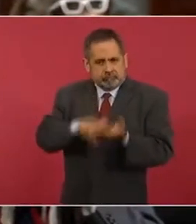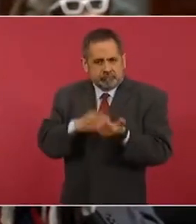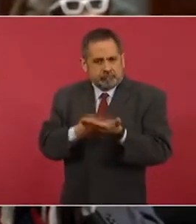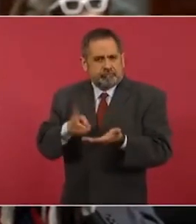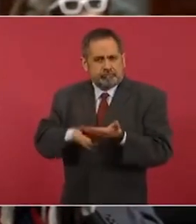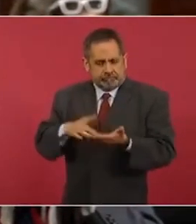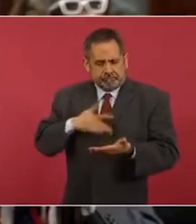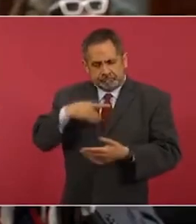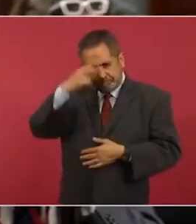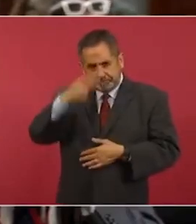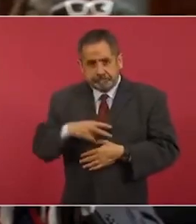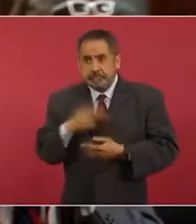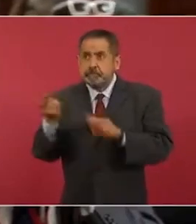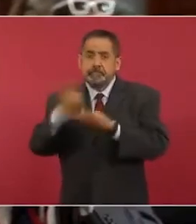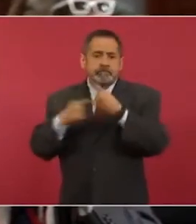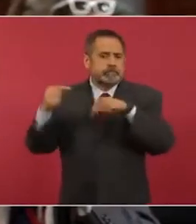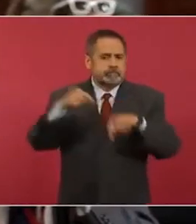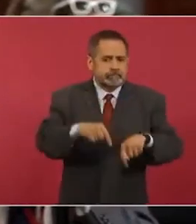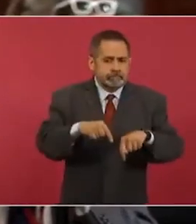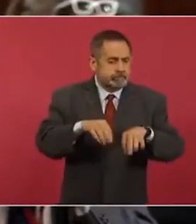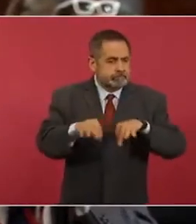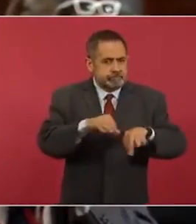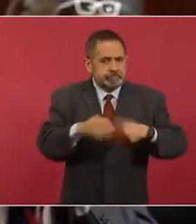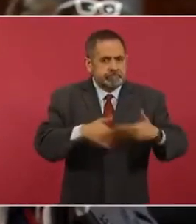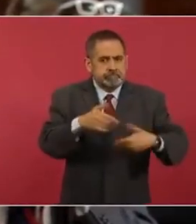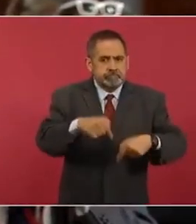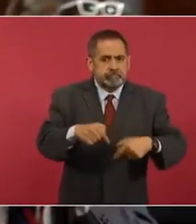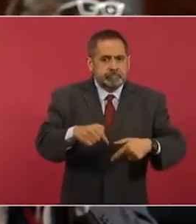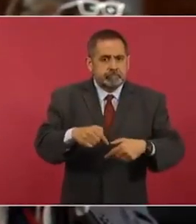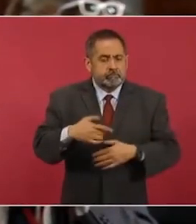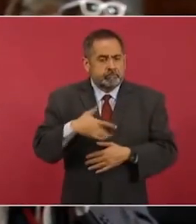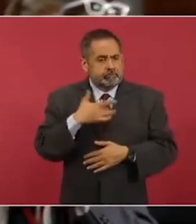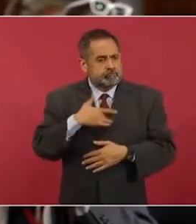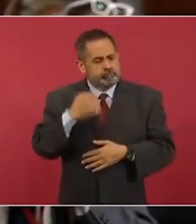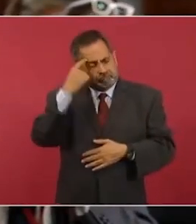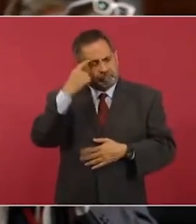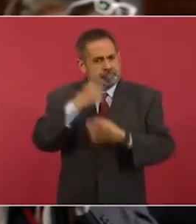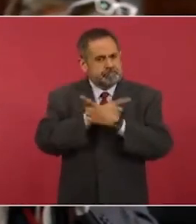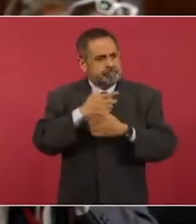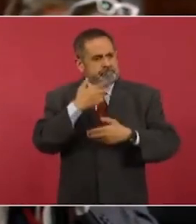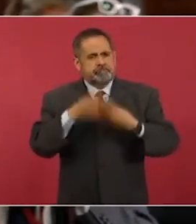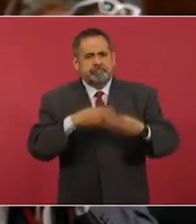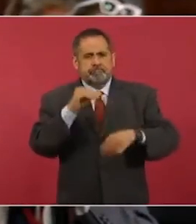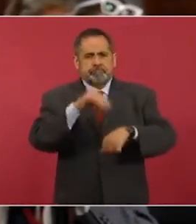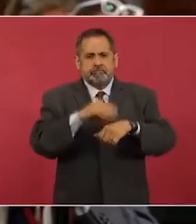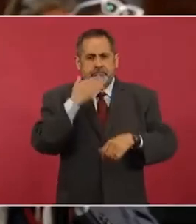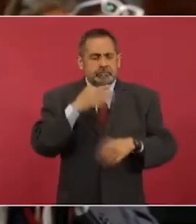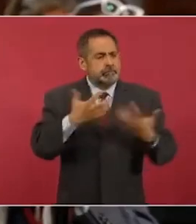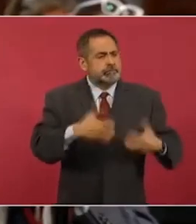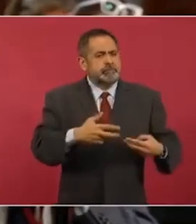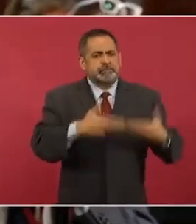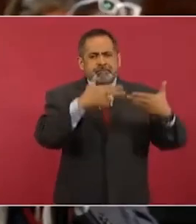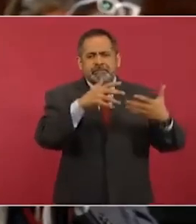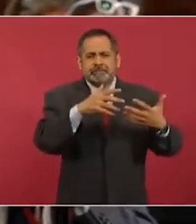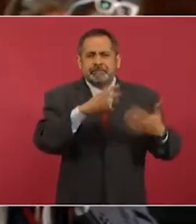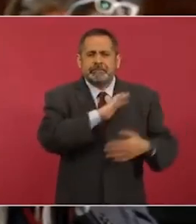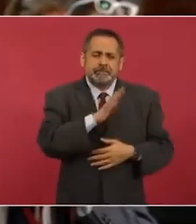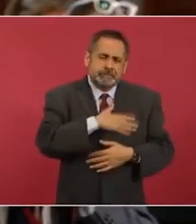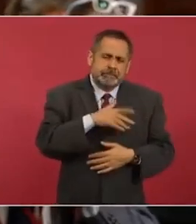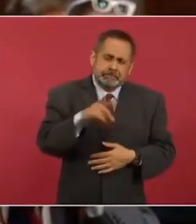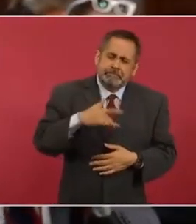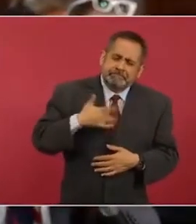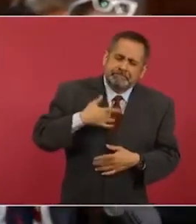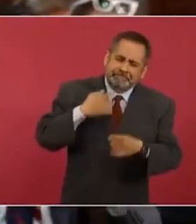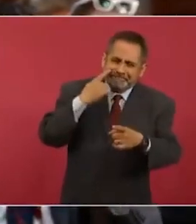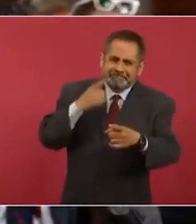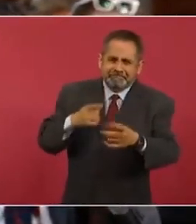Y cuando venimos a trabajar, venimos con la decencia, como la gran mayoría de las empresas españolas. Por eso que se me hace